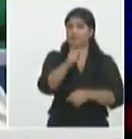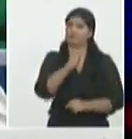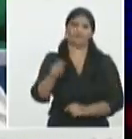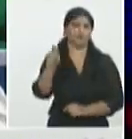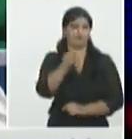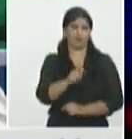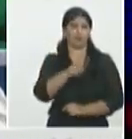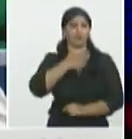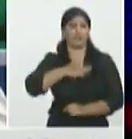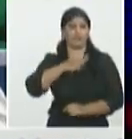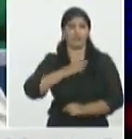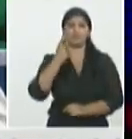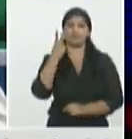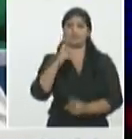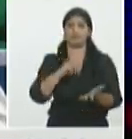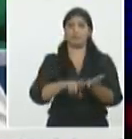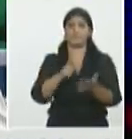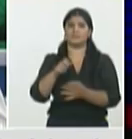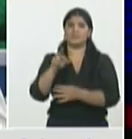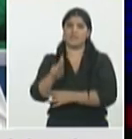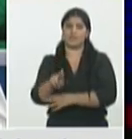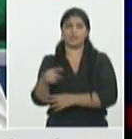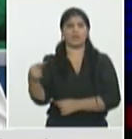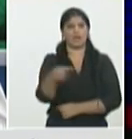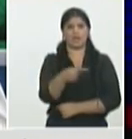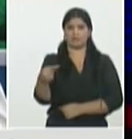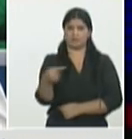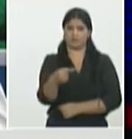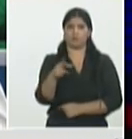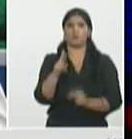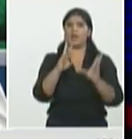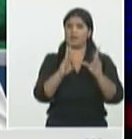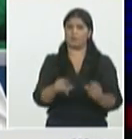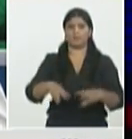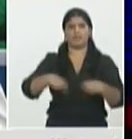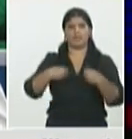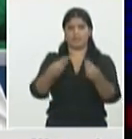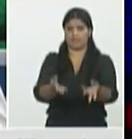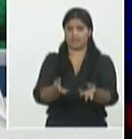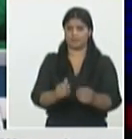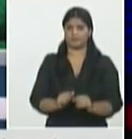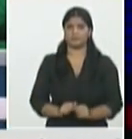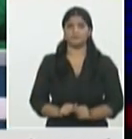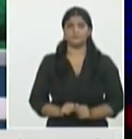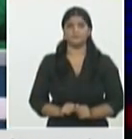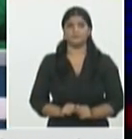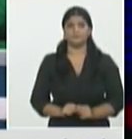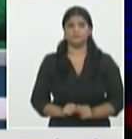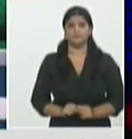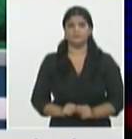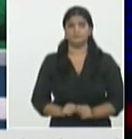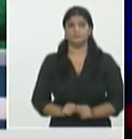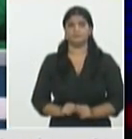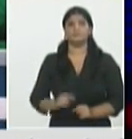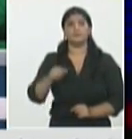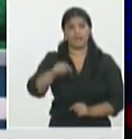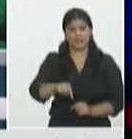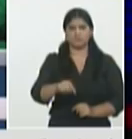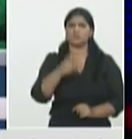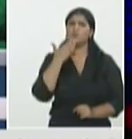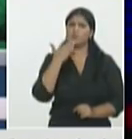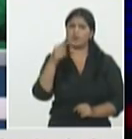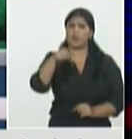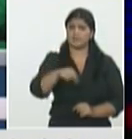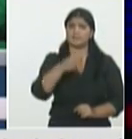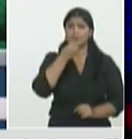realizado en nuestro país ese es un protocolo que nos ha ido reduciendo el número de casos importados